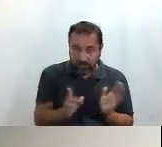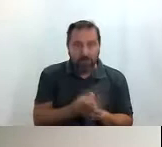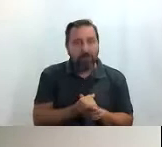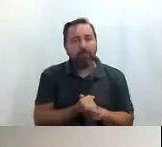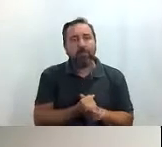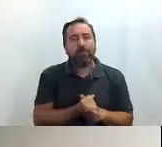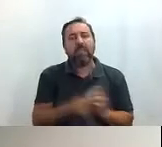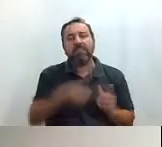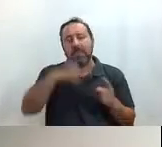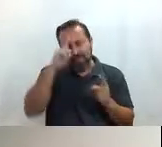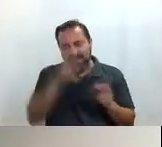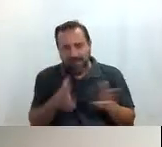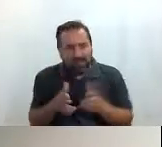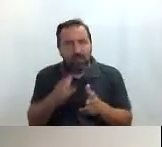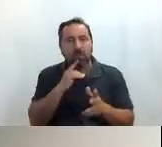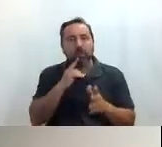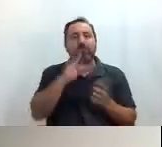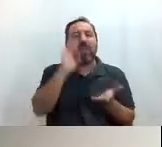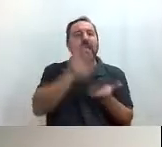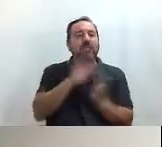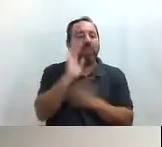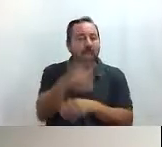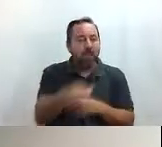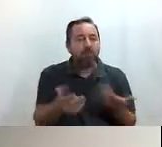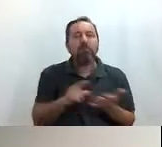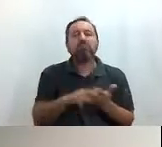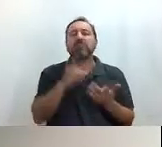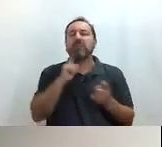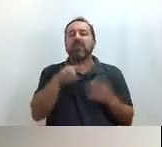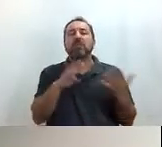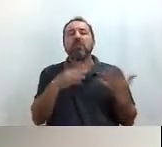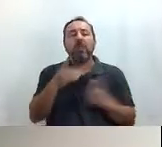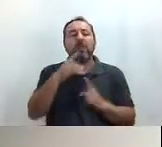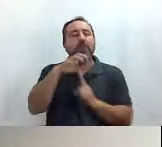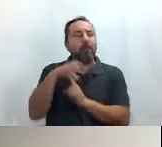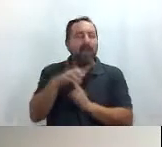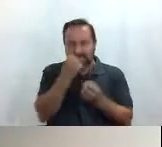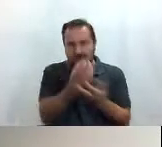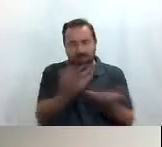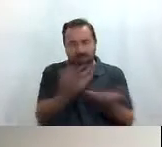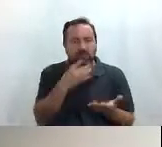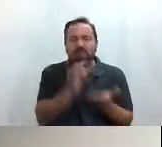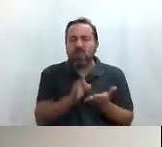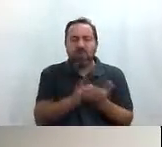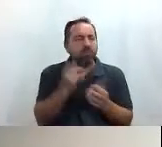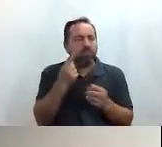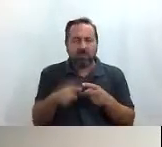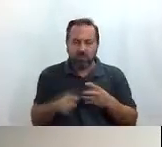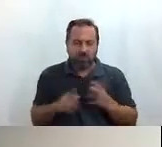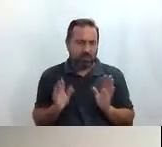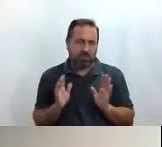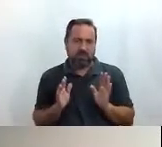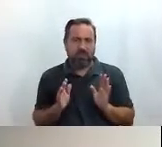Madrid Río, tenemos la Casa de Campo, tenemos 189 parques y jardines. Es decir, somos una ciudad donde puedes hacer muchas cosas al